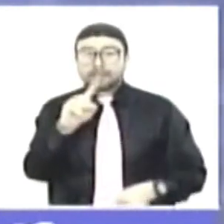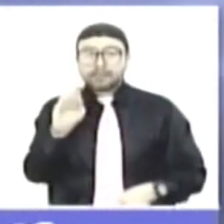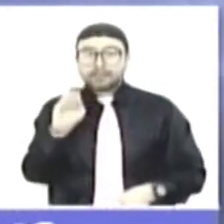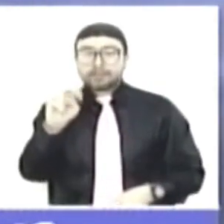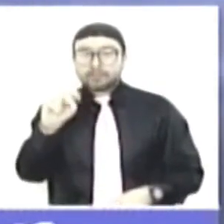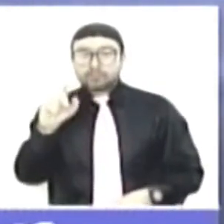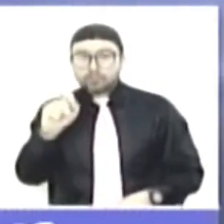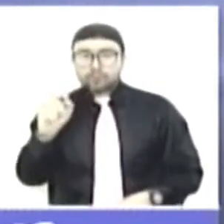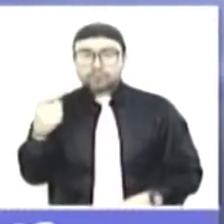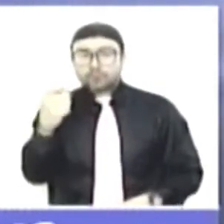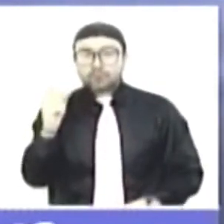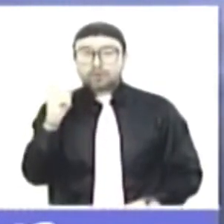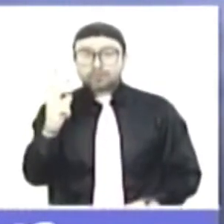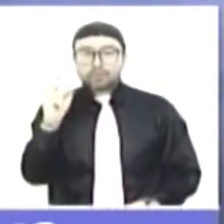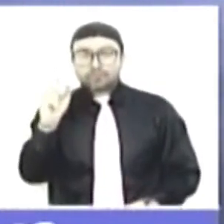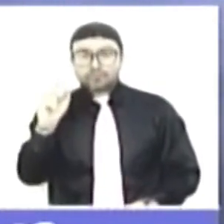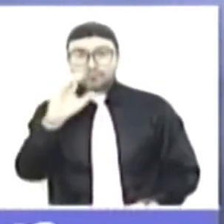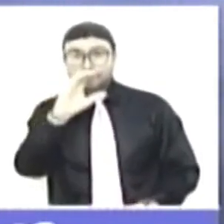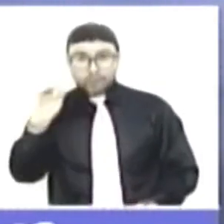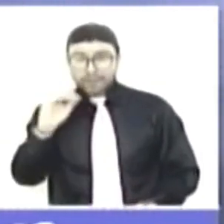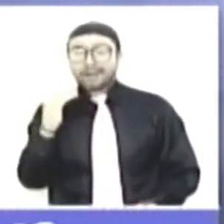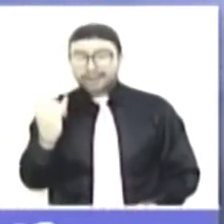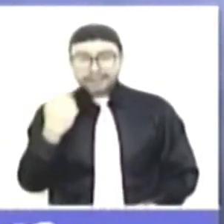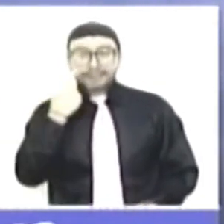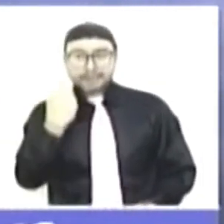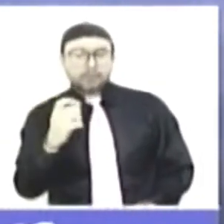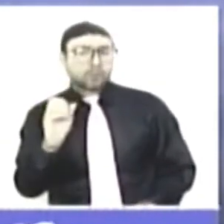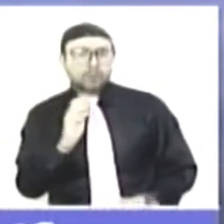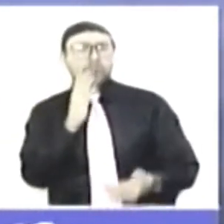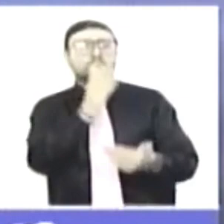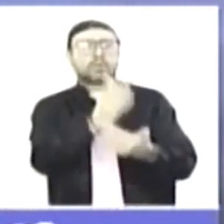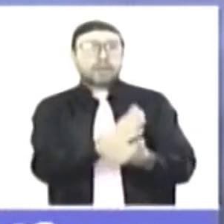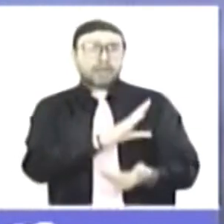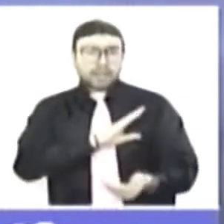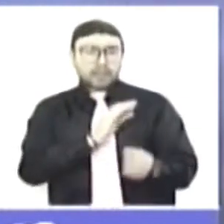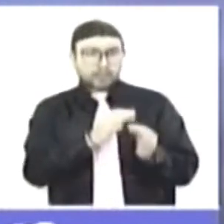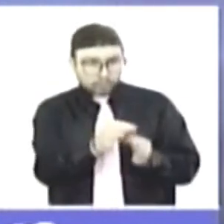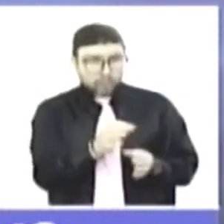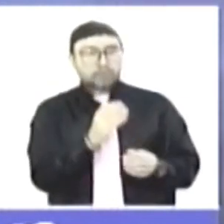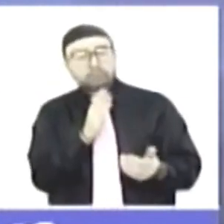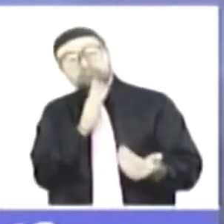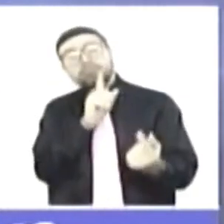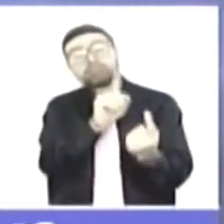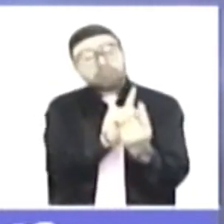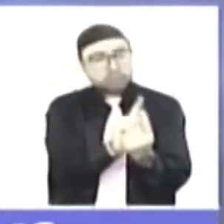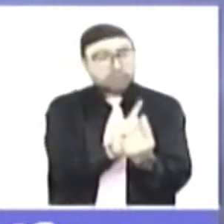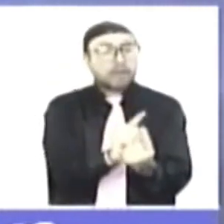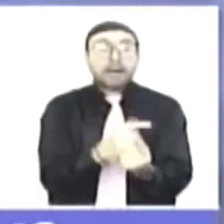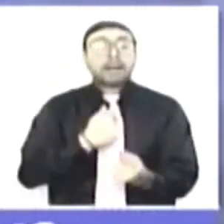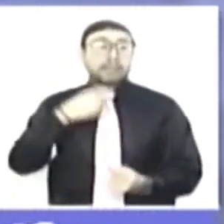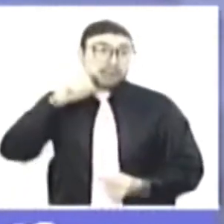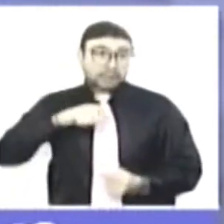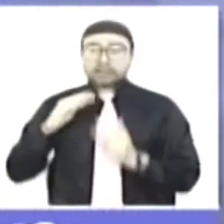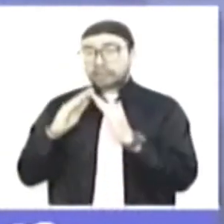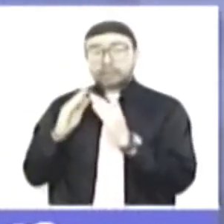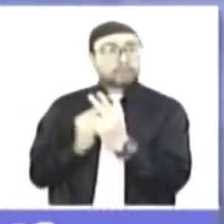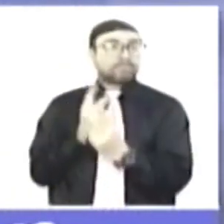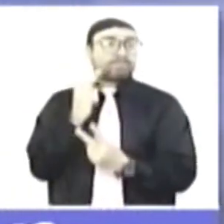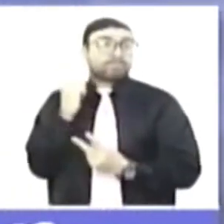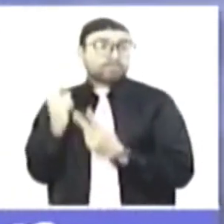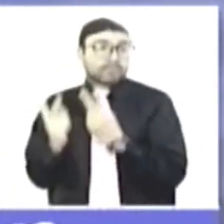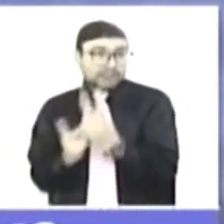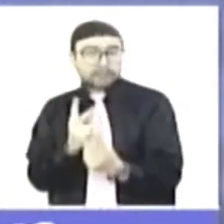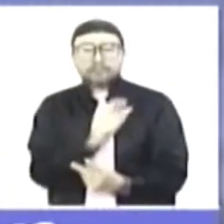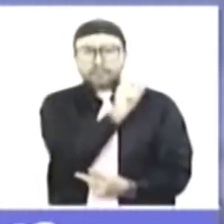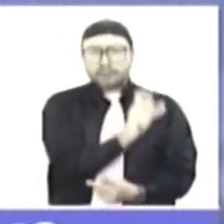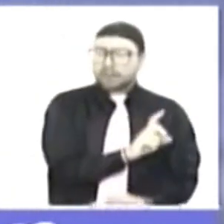.gov.co o con las alcaldías en los municipios. Y ahí pueden agendar su visita para que el encuestador